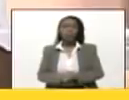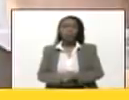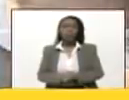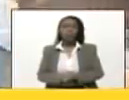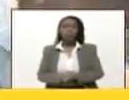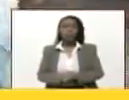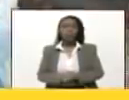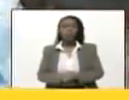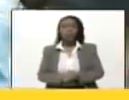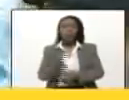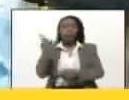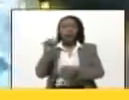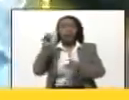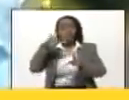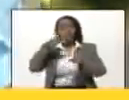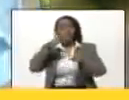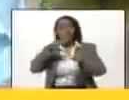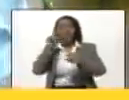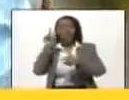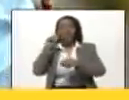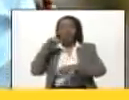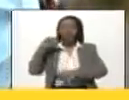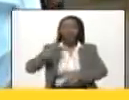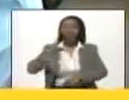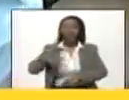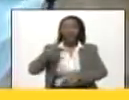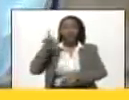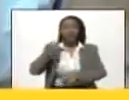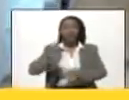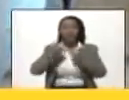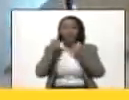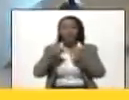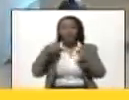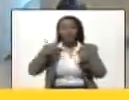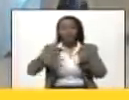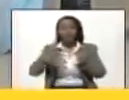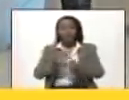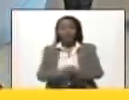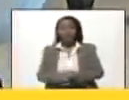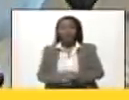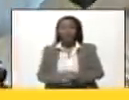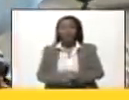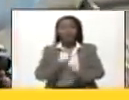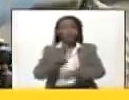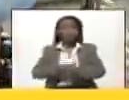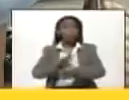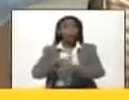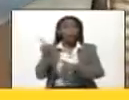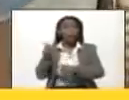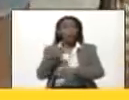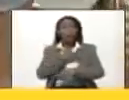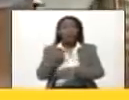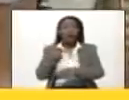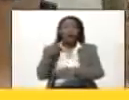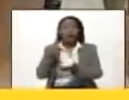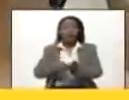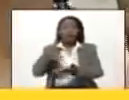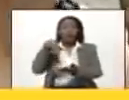es una amenaza esa derecha esa extrema derecha porque quieren levantar